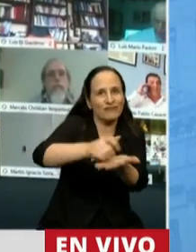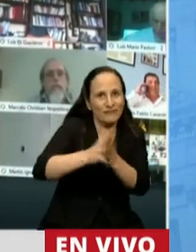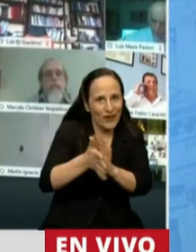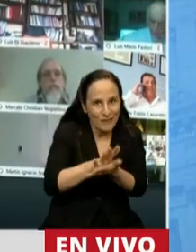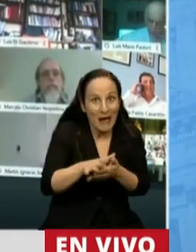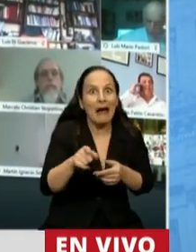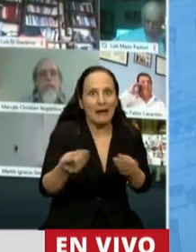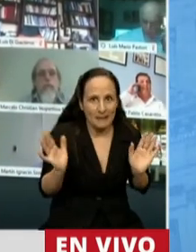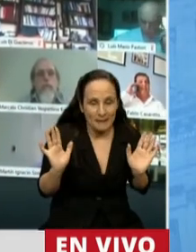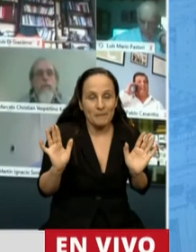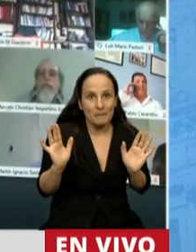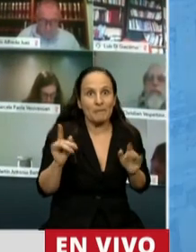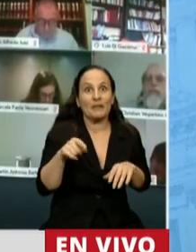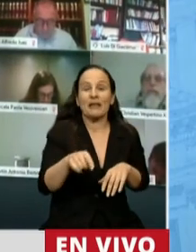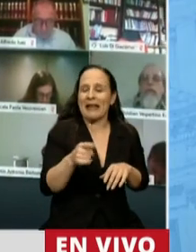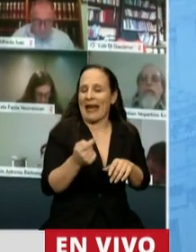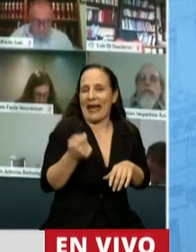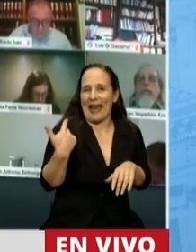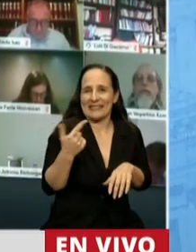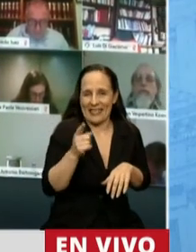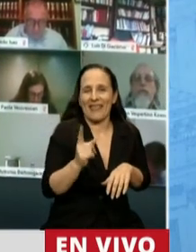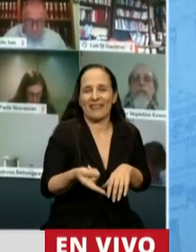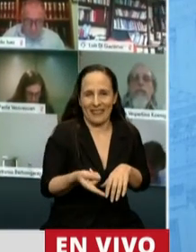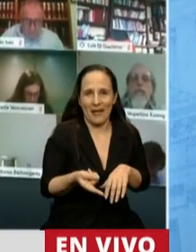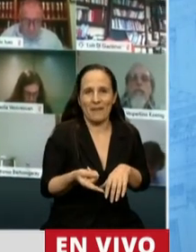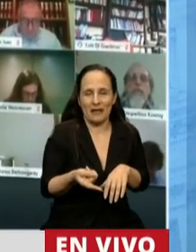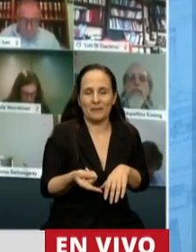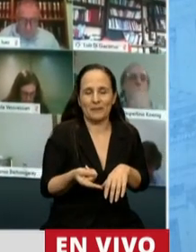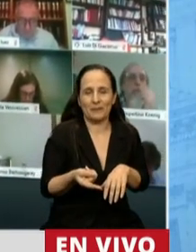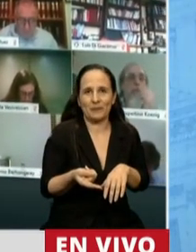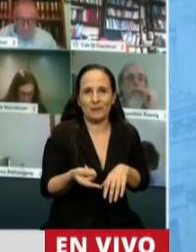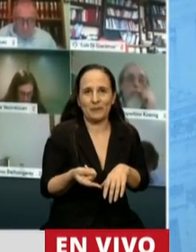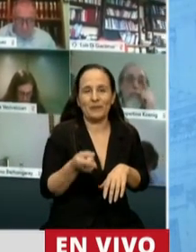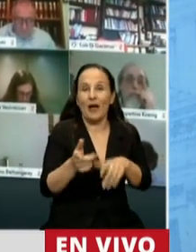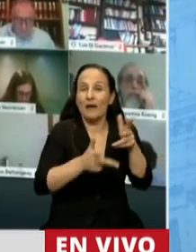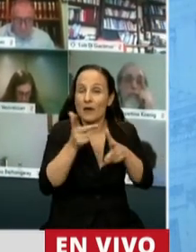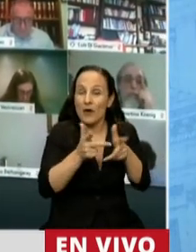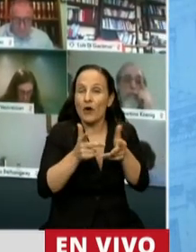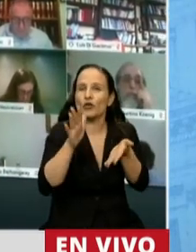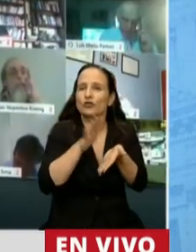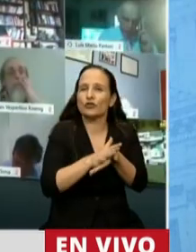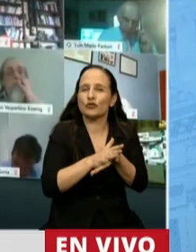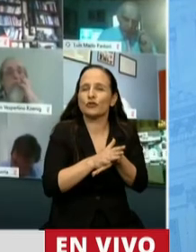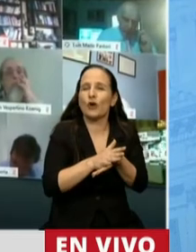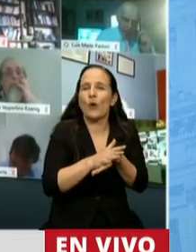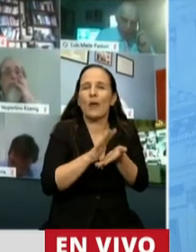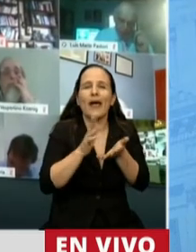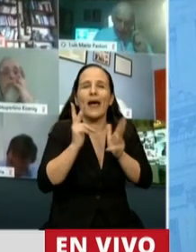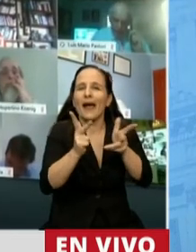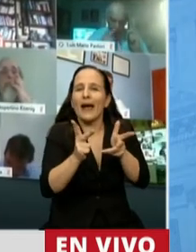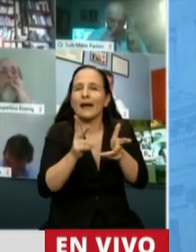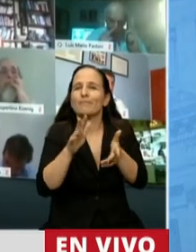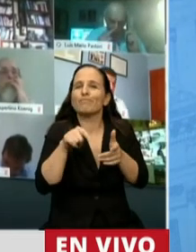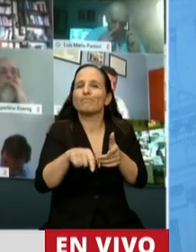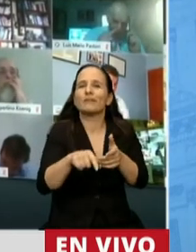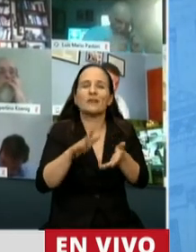que también recién fue puesta de manifiesto el tratamiento un tanto intempestivo de